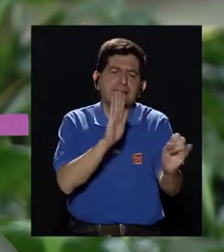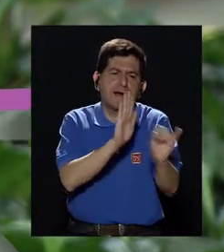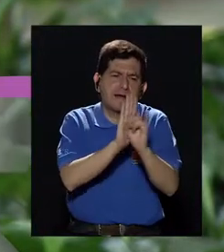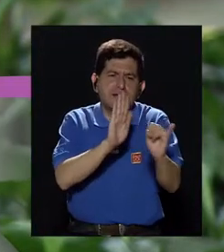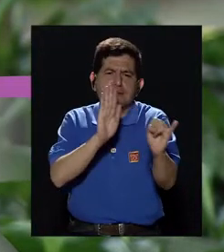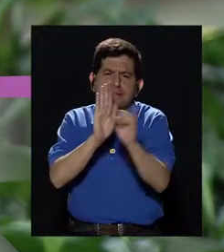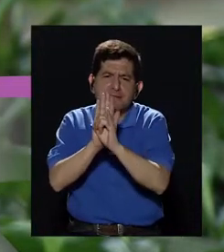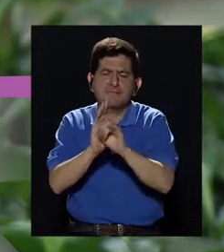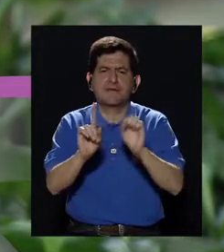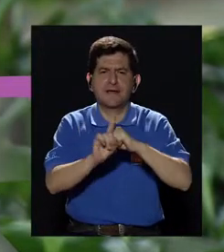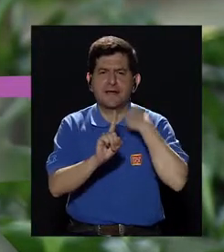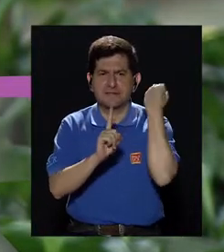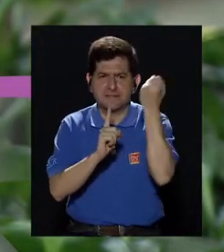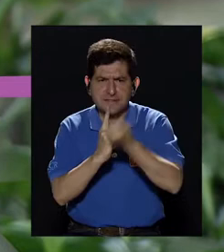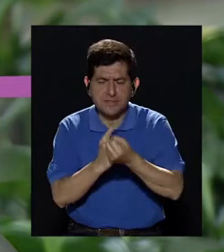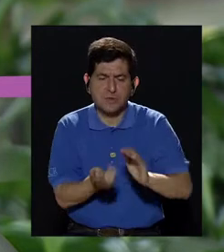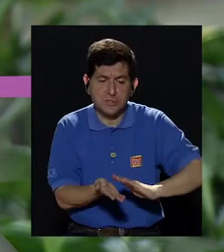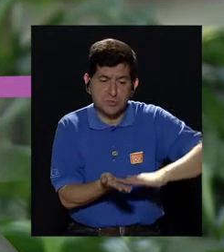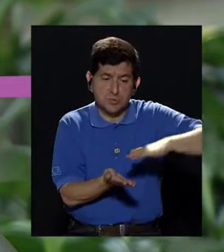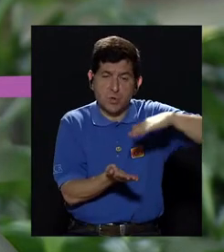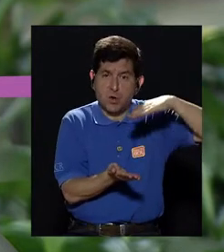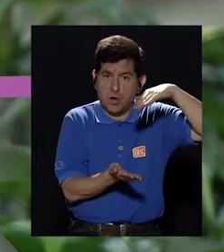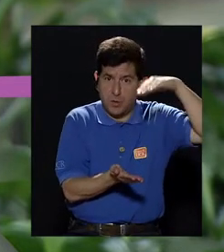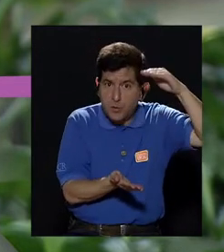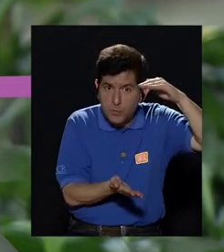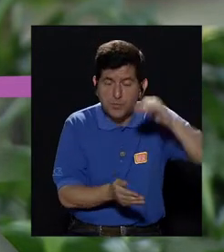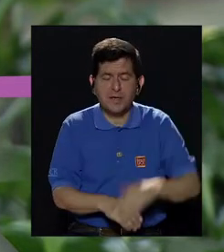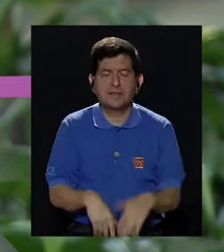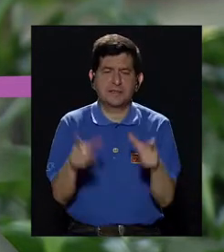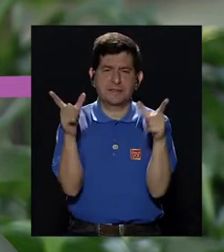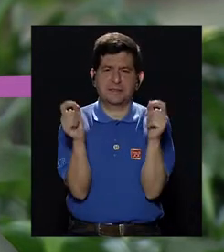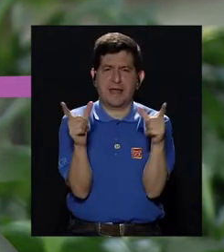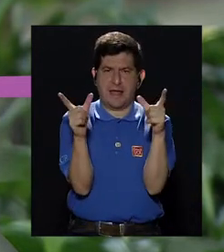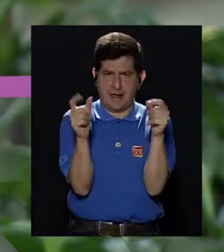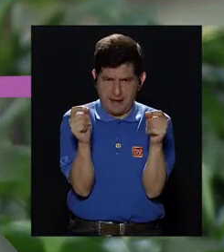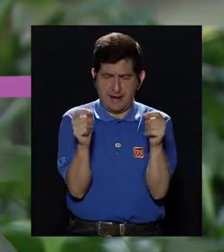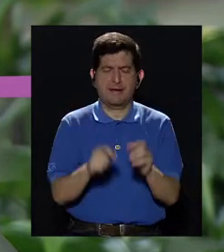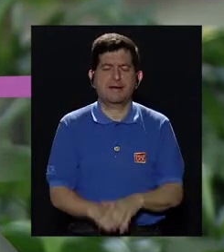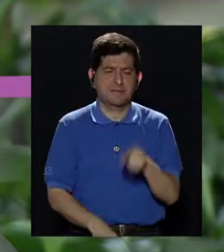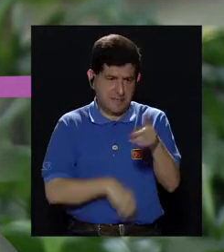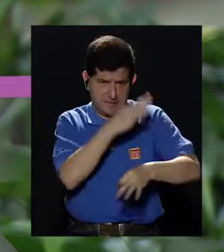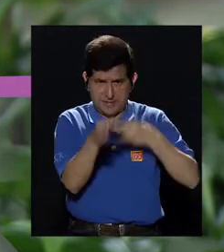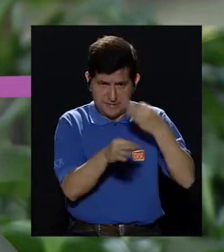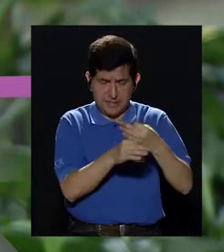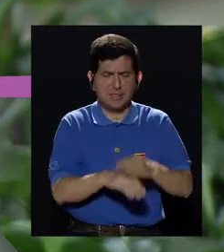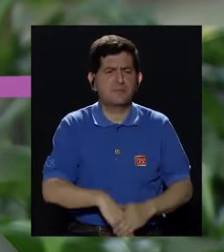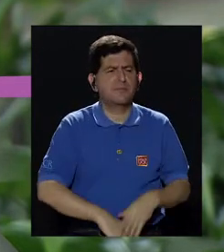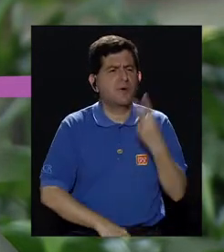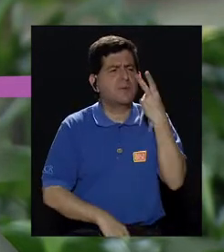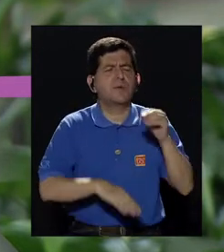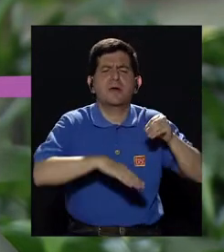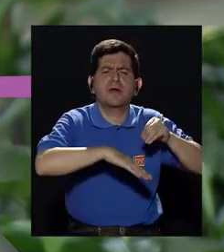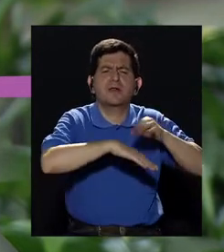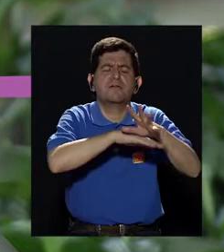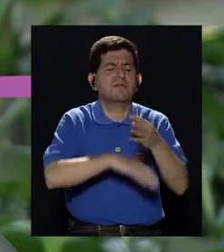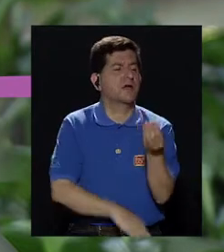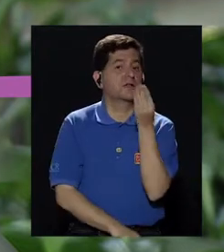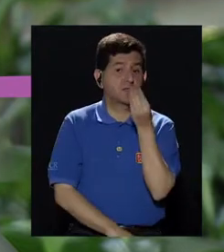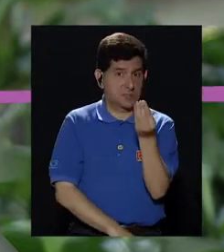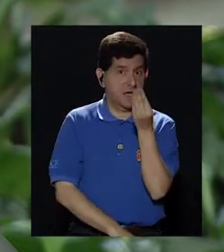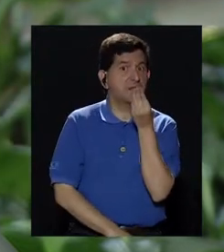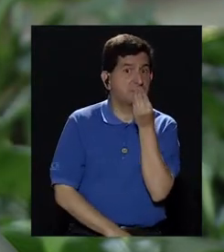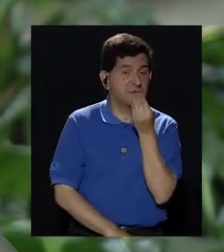identificar cuáles son los factores que nos van a aumentar el cáncer de próstata. Se han visto y se han estudiado efectos la